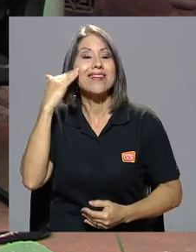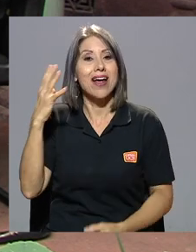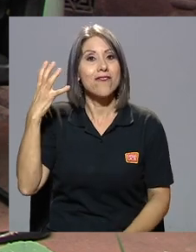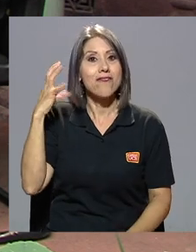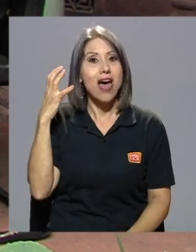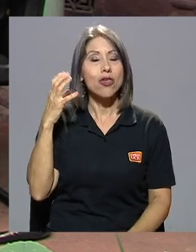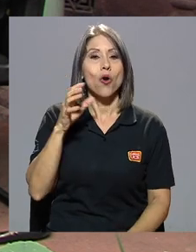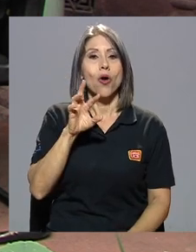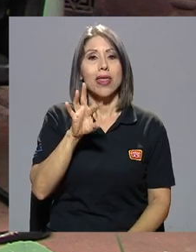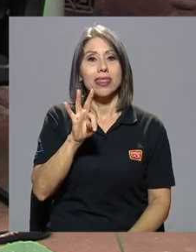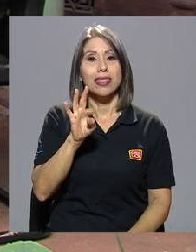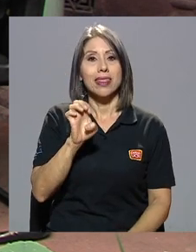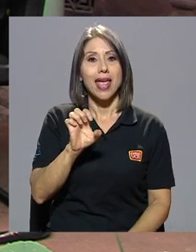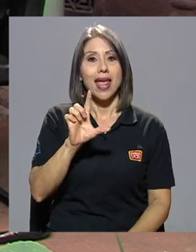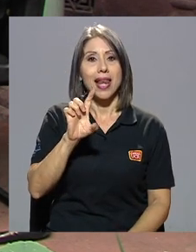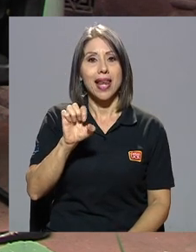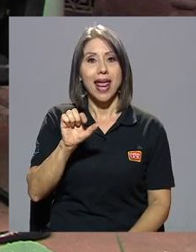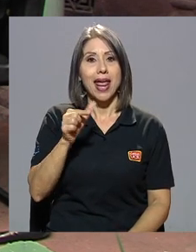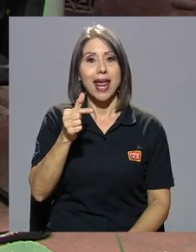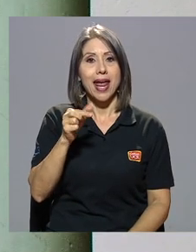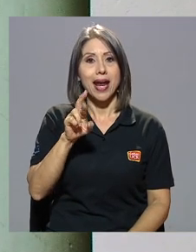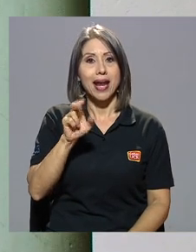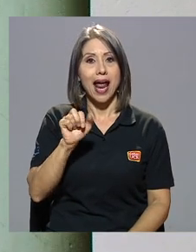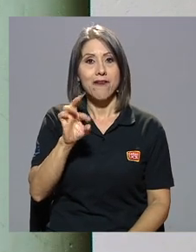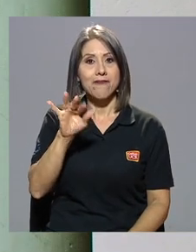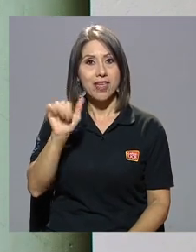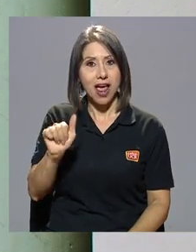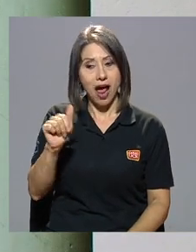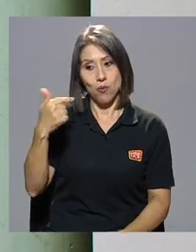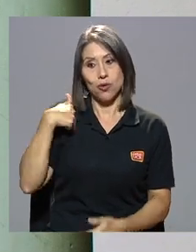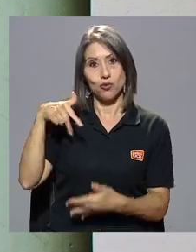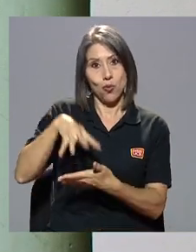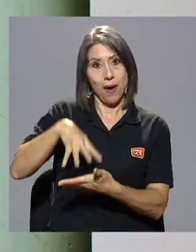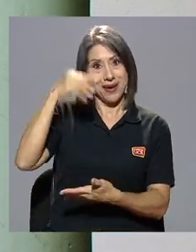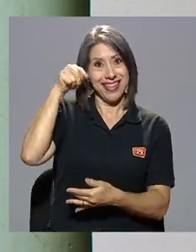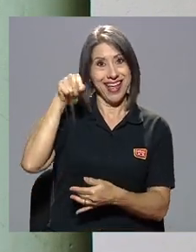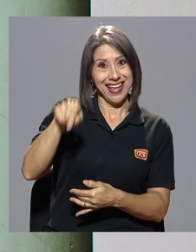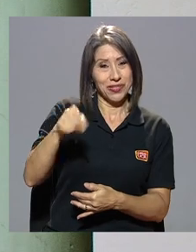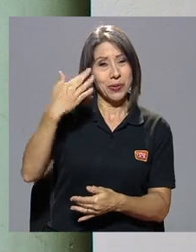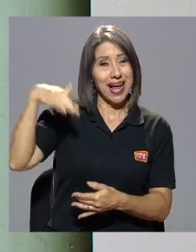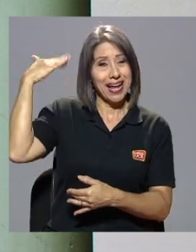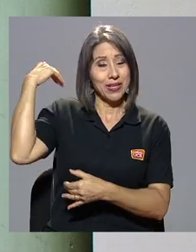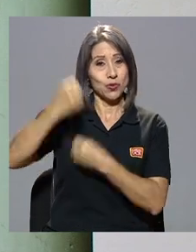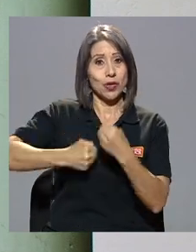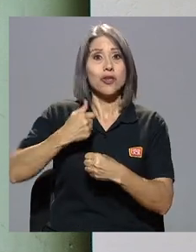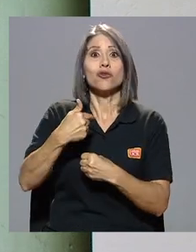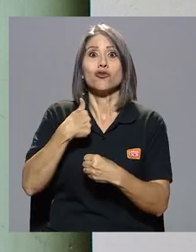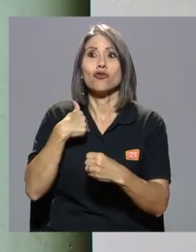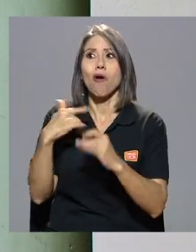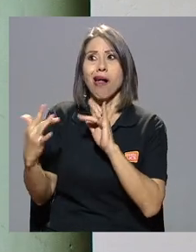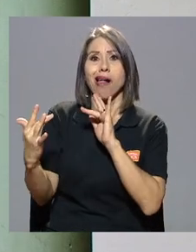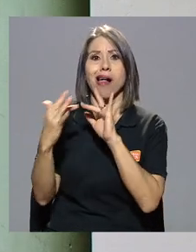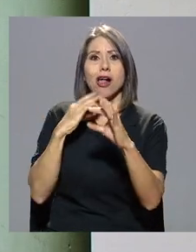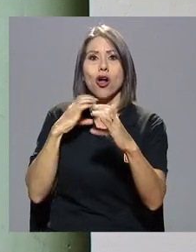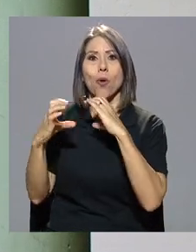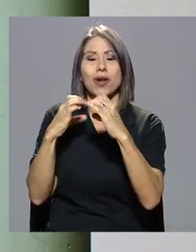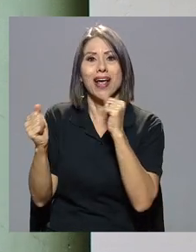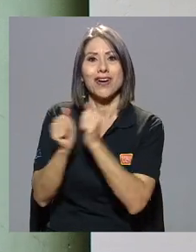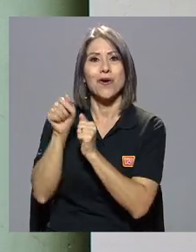Sabía radiotelegrafía y cuando yo aprendía radiotelegrafía, en esos años, me comunicaba incluso